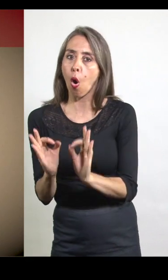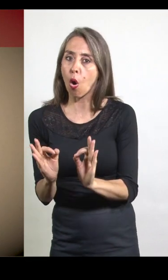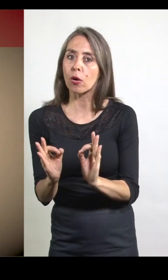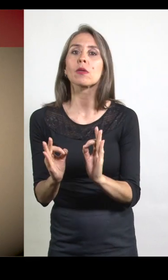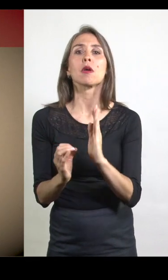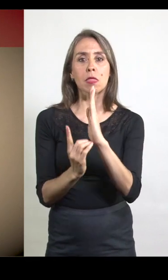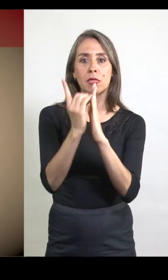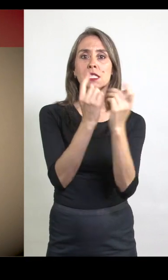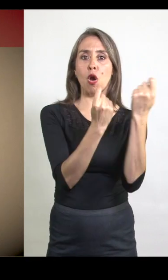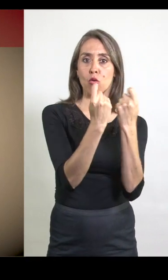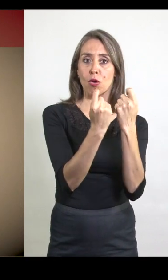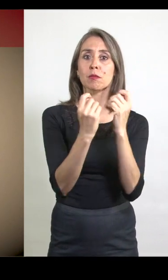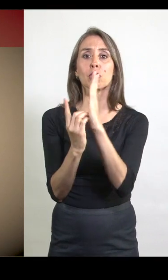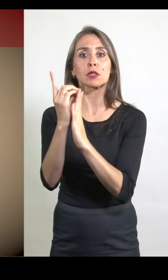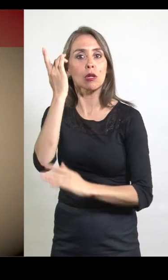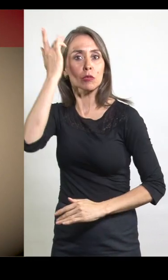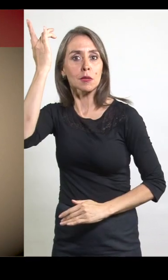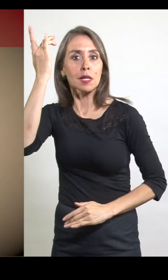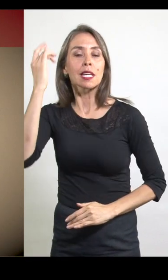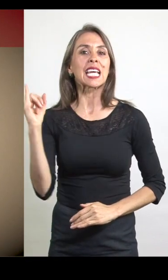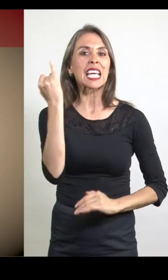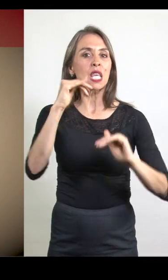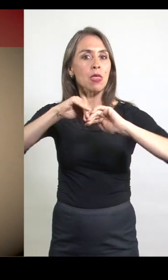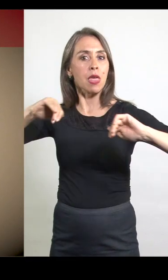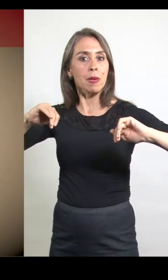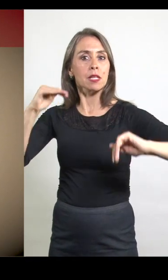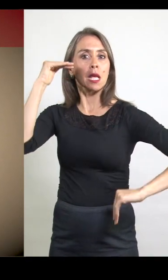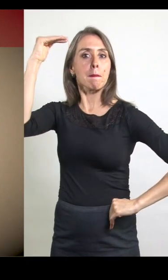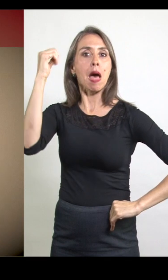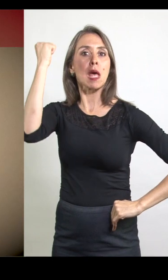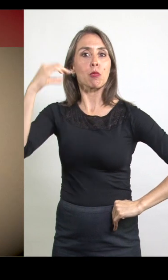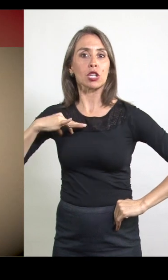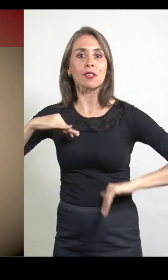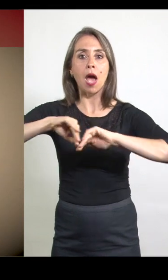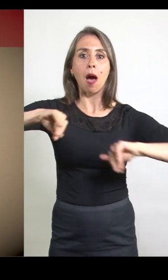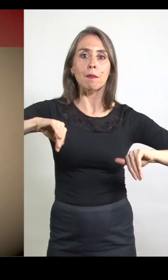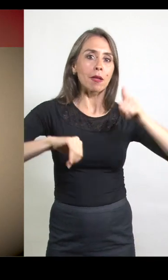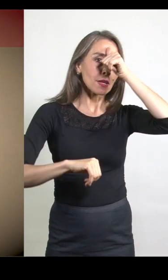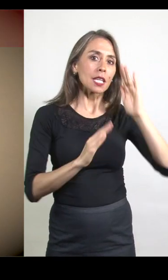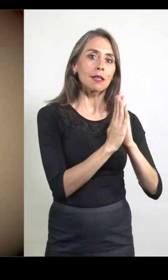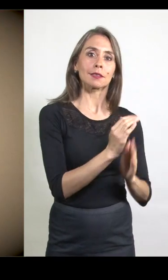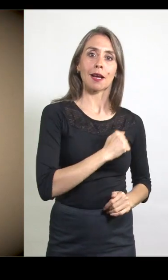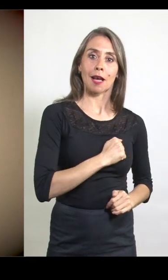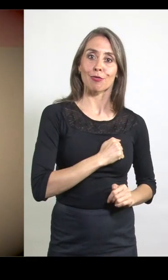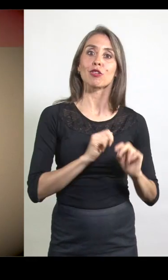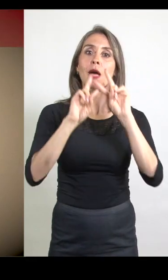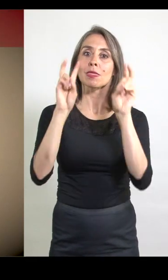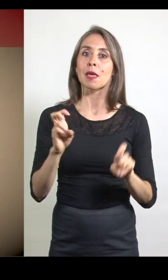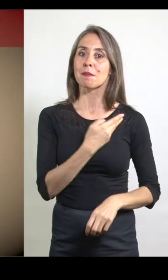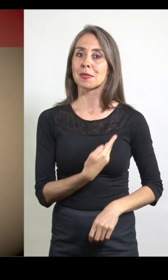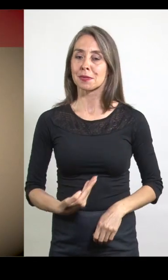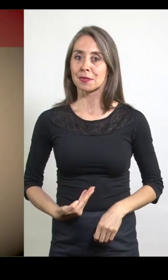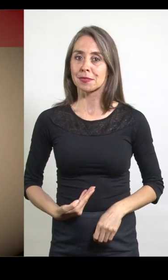el progreso material e intelectual y la independencia y supremacía del poder civil por sobre el eclesiástico en materias de gobierno. En